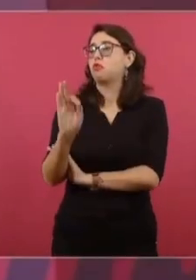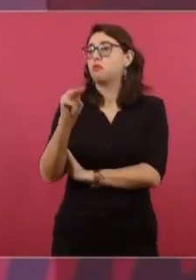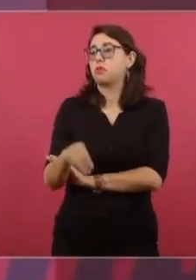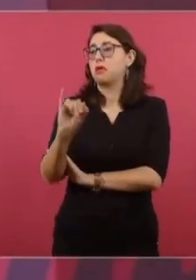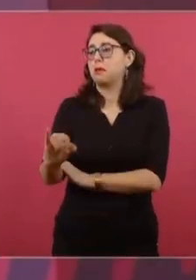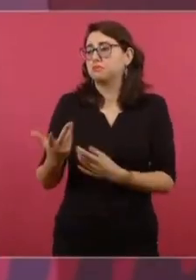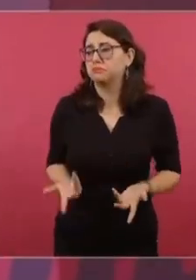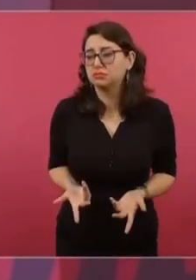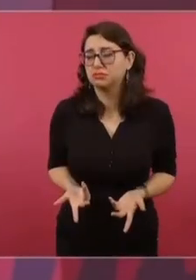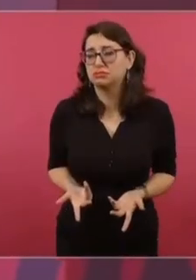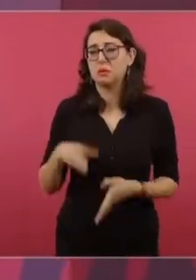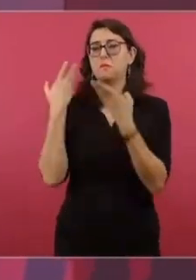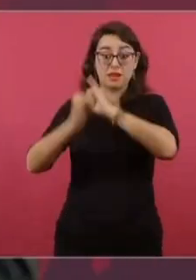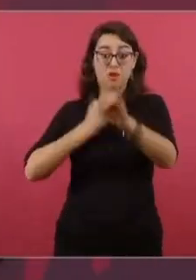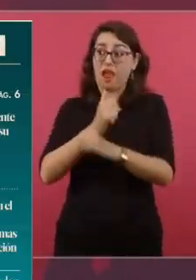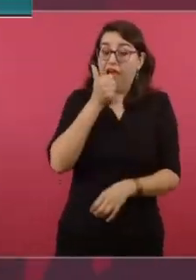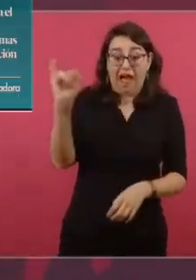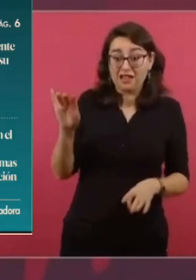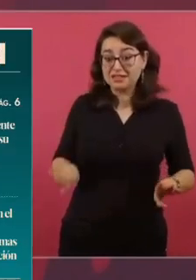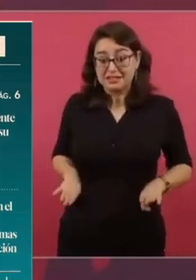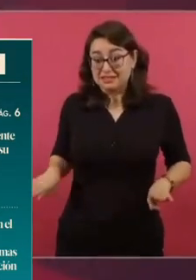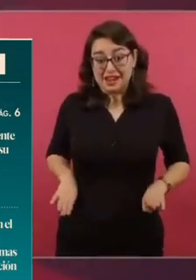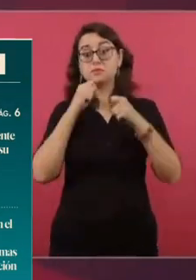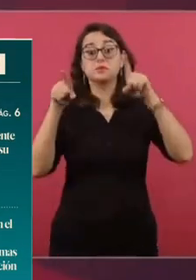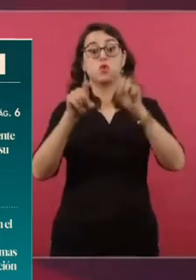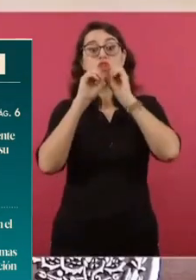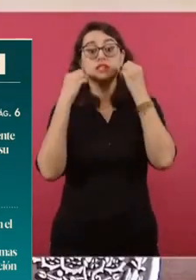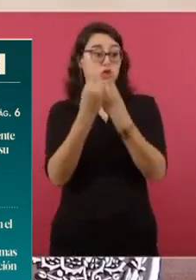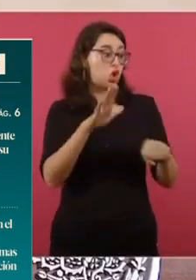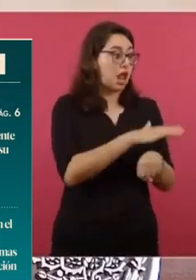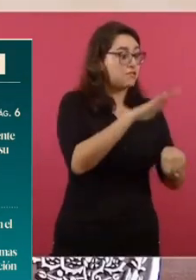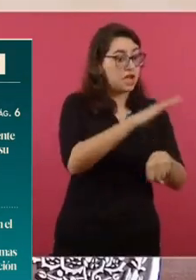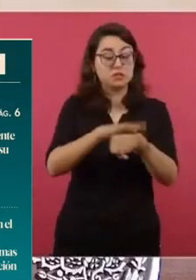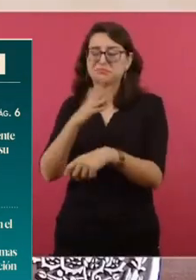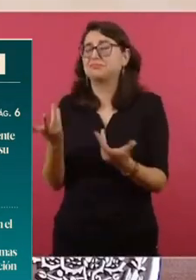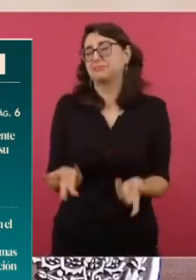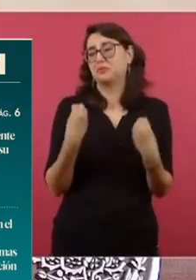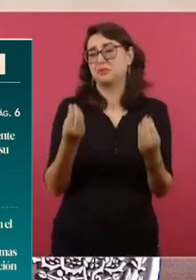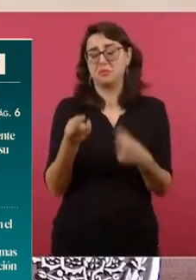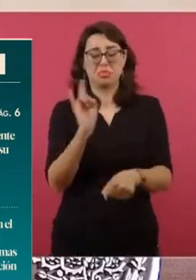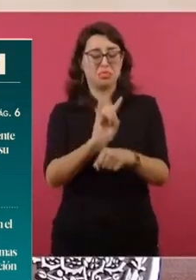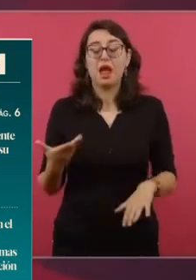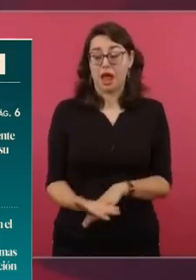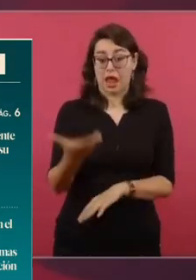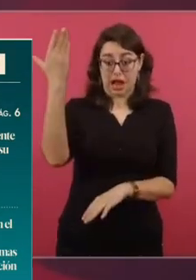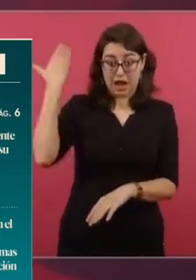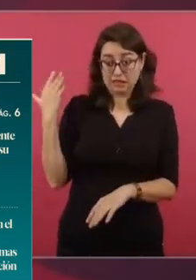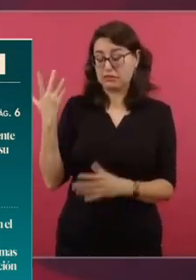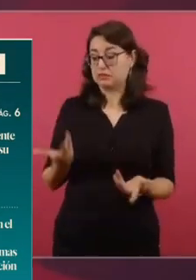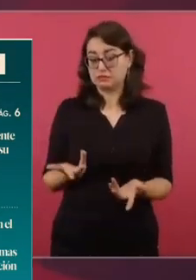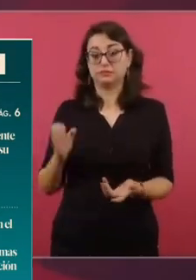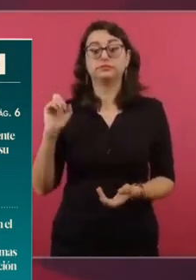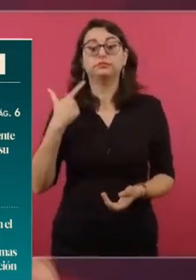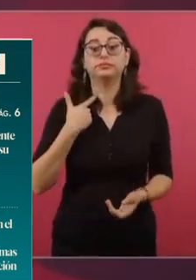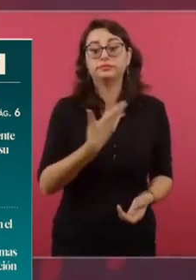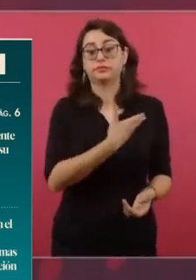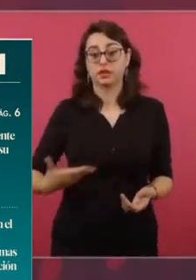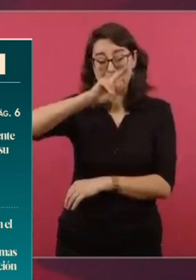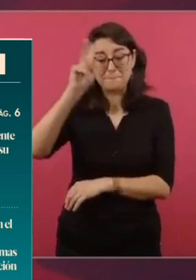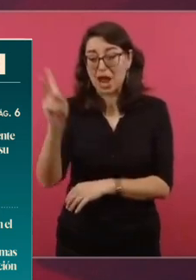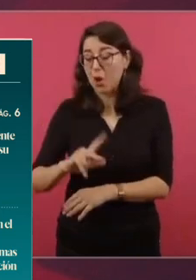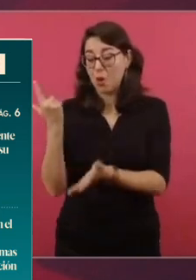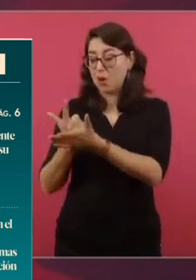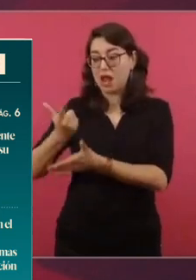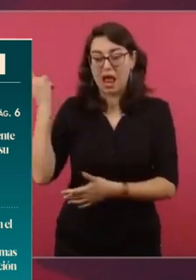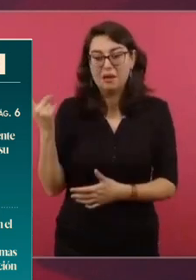que está totalmente desacreditado. Las calificadoras, pues es lo mismo. Cuando no solo estaba mala economía, sino imperaba la corrupción en